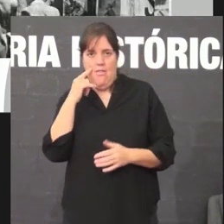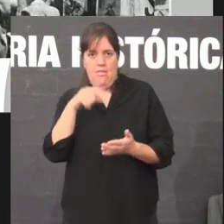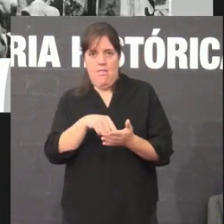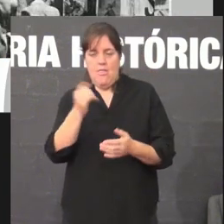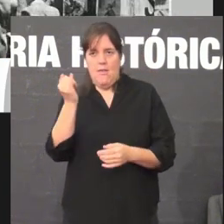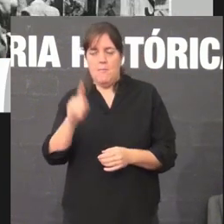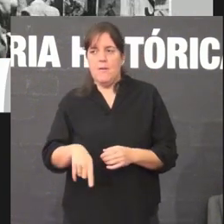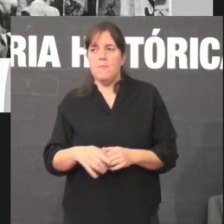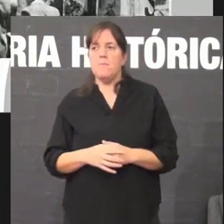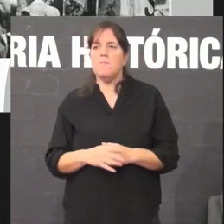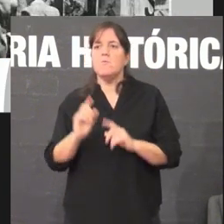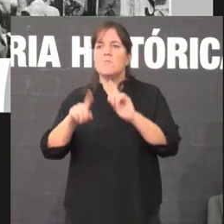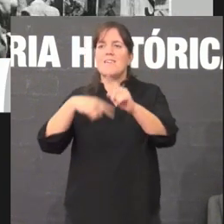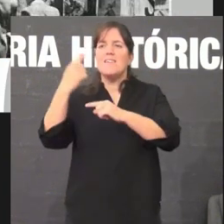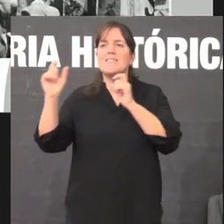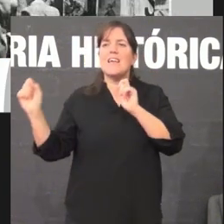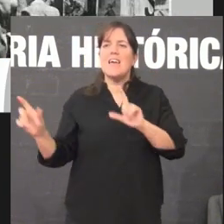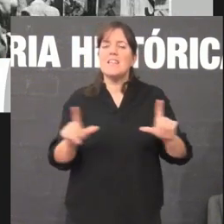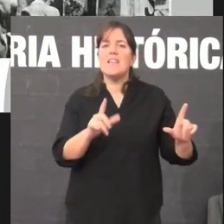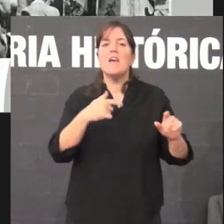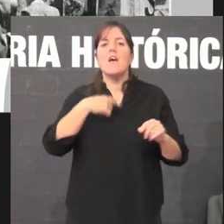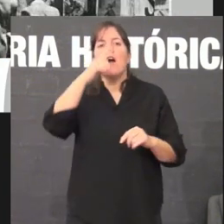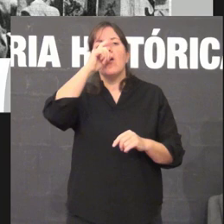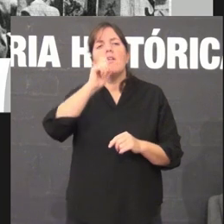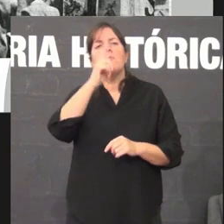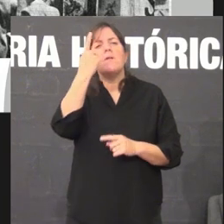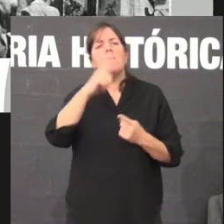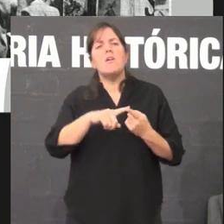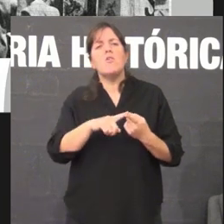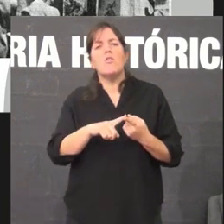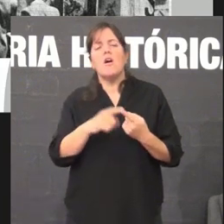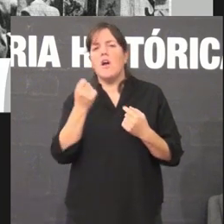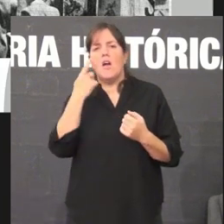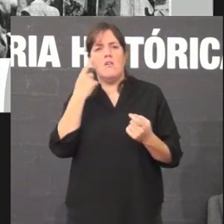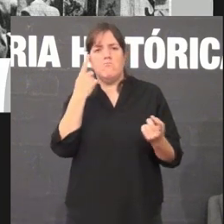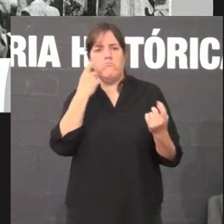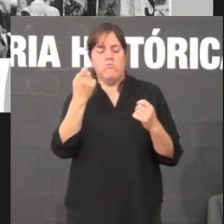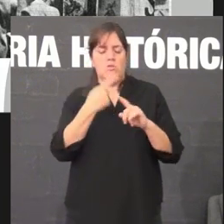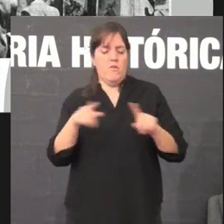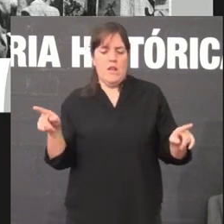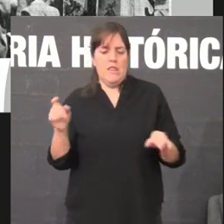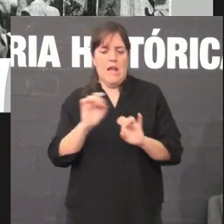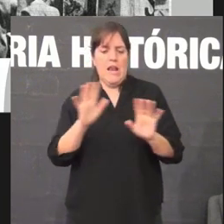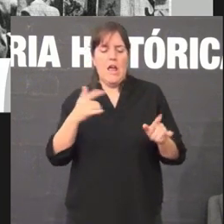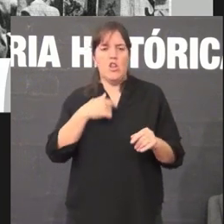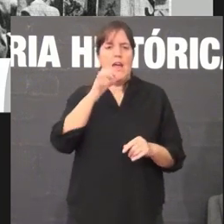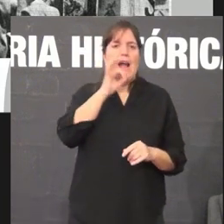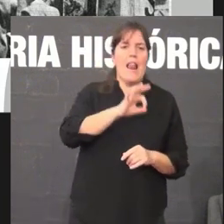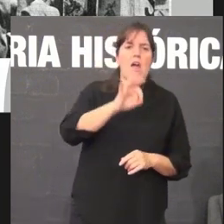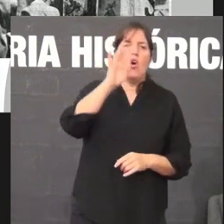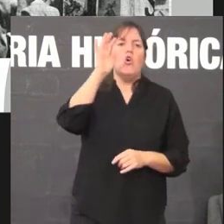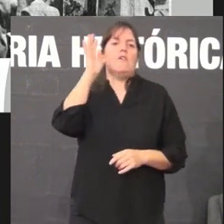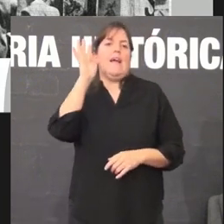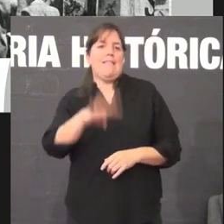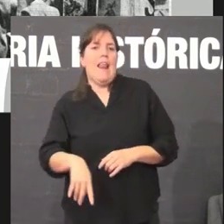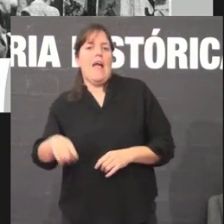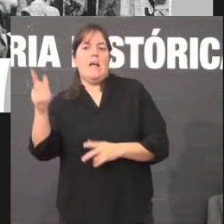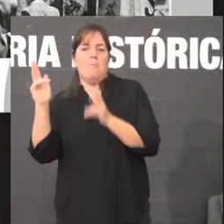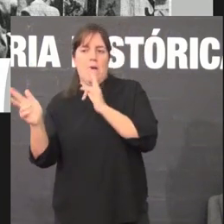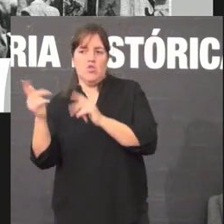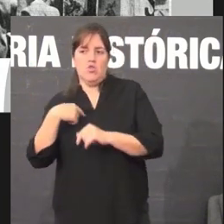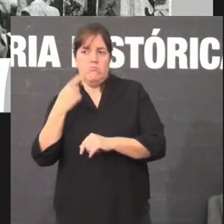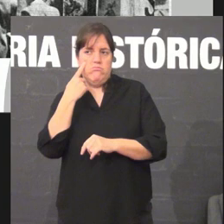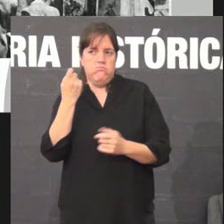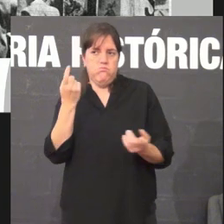Podemos pasar á seguinte. Temos que lembrar, en primeiro lugar, unha diferenza significativa tamén entre o caso galego, o caso catalán o caso vasco,